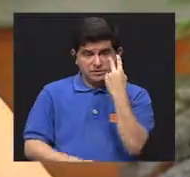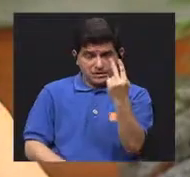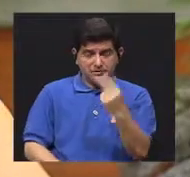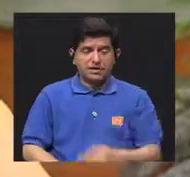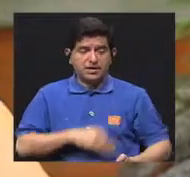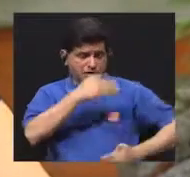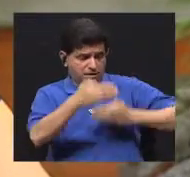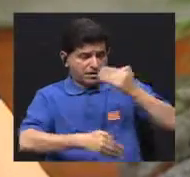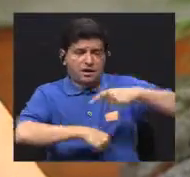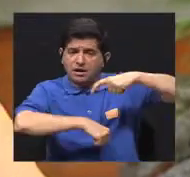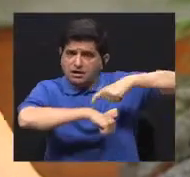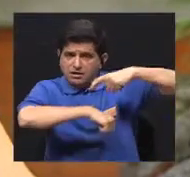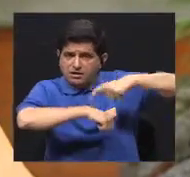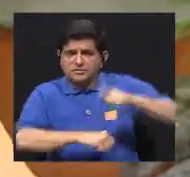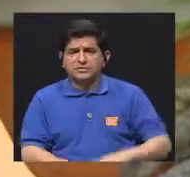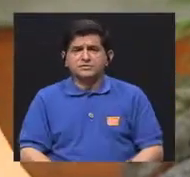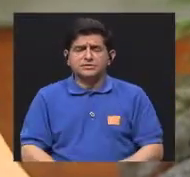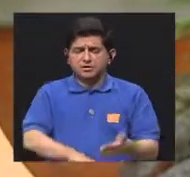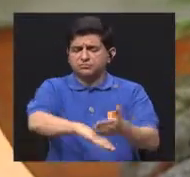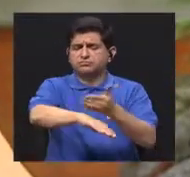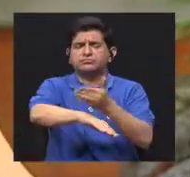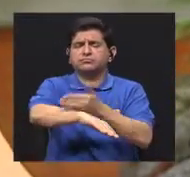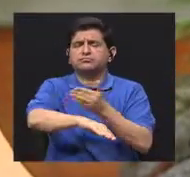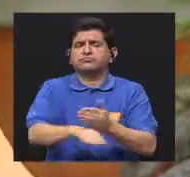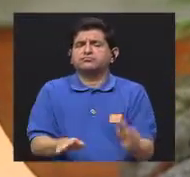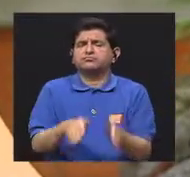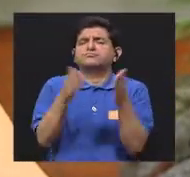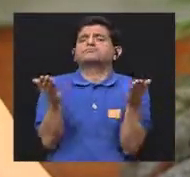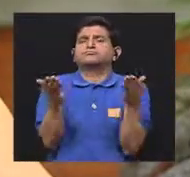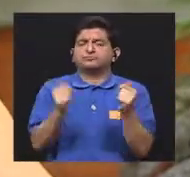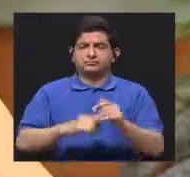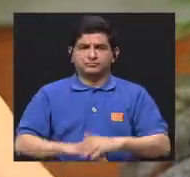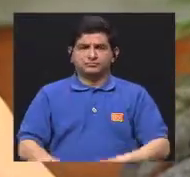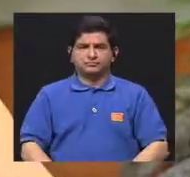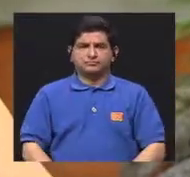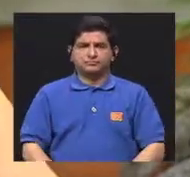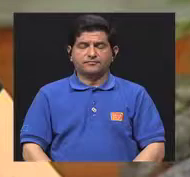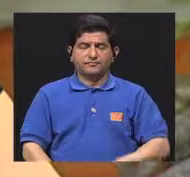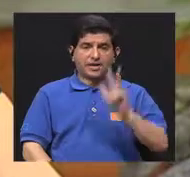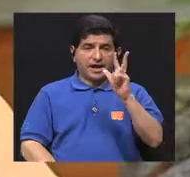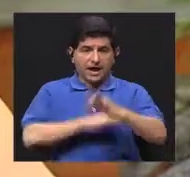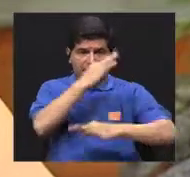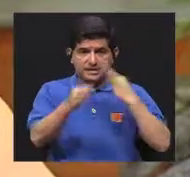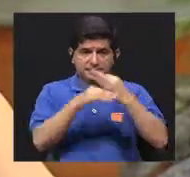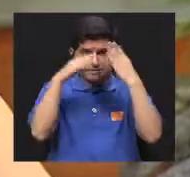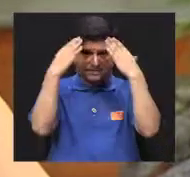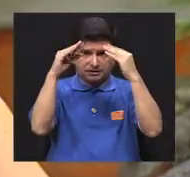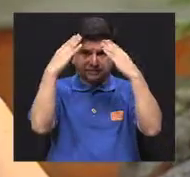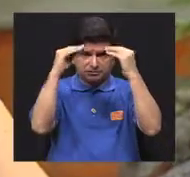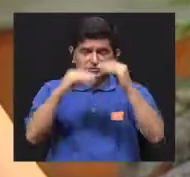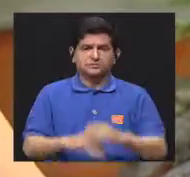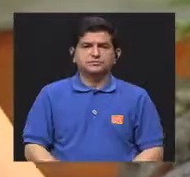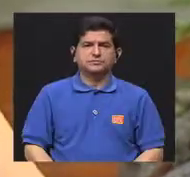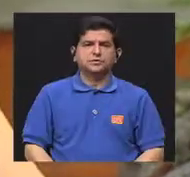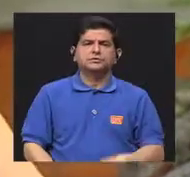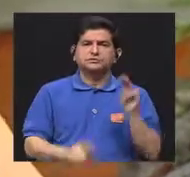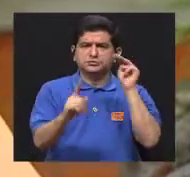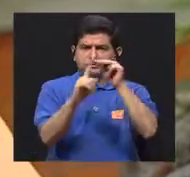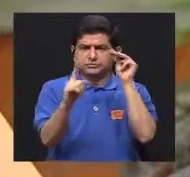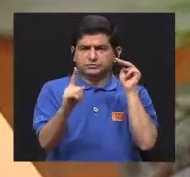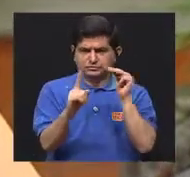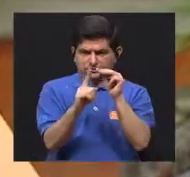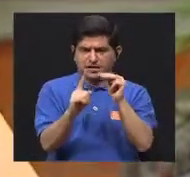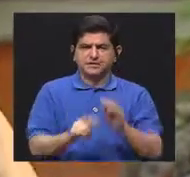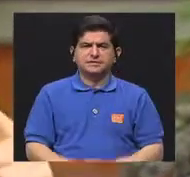ver a lo largo del tiempo cómo va el progreso en esas metas. Entonces, hay tres tipos de reportes, en sí sus metas.